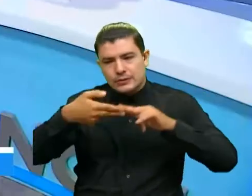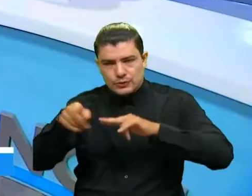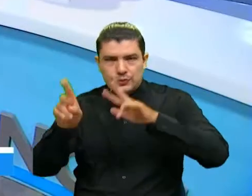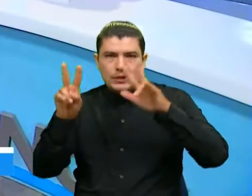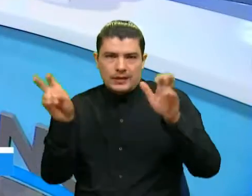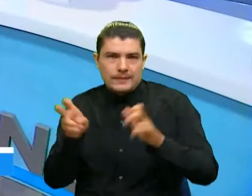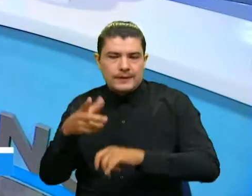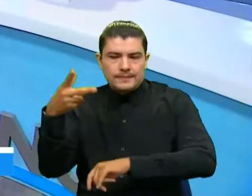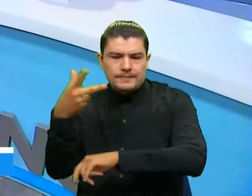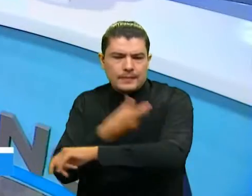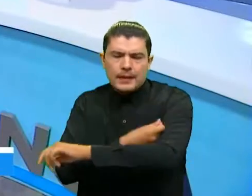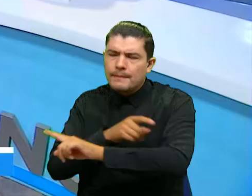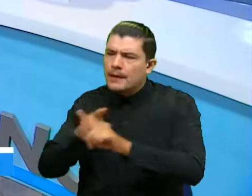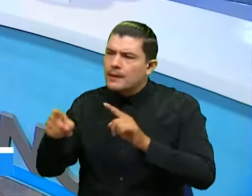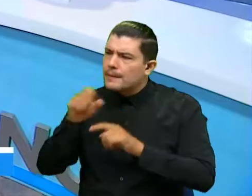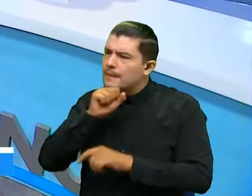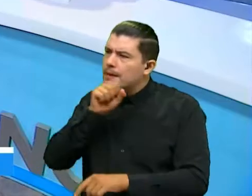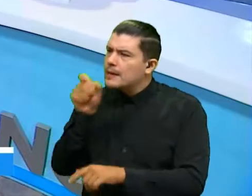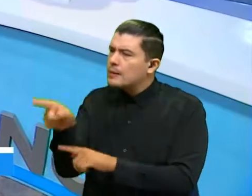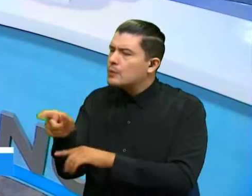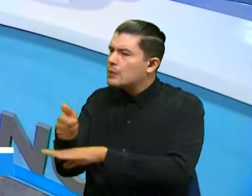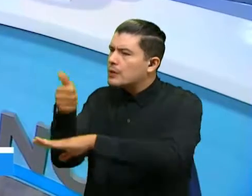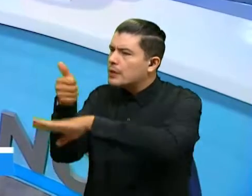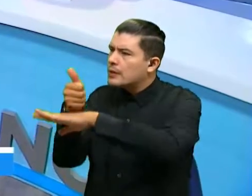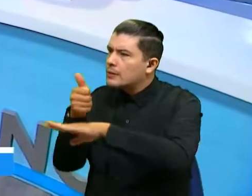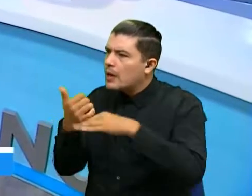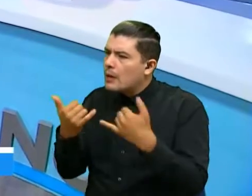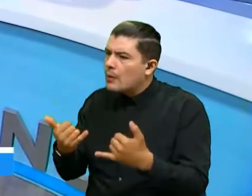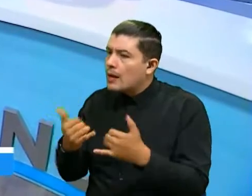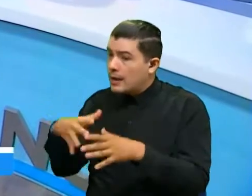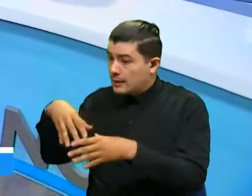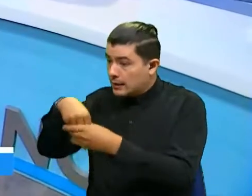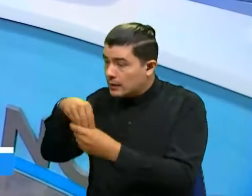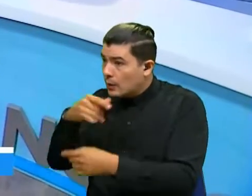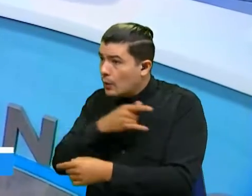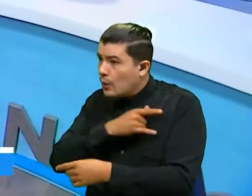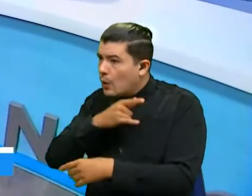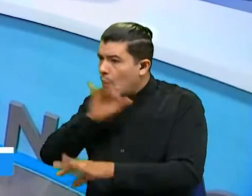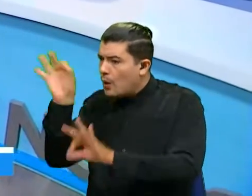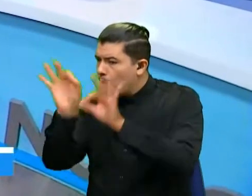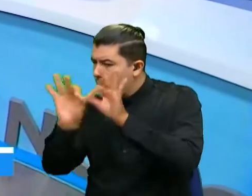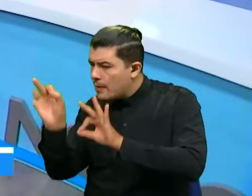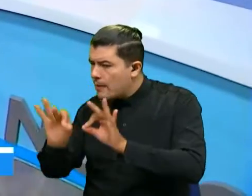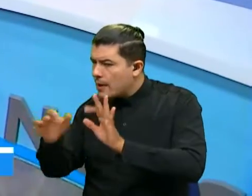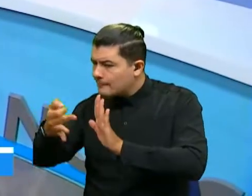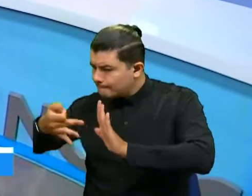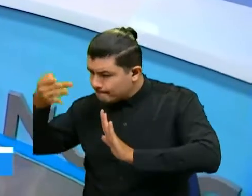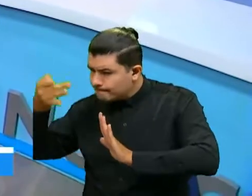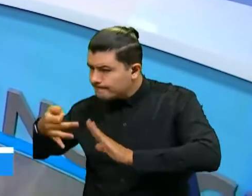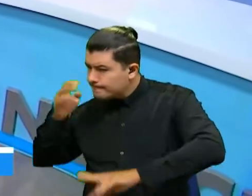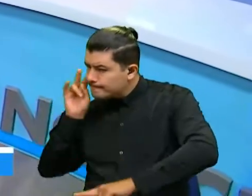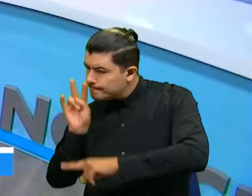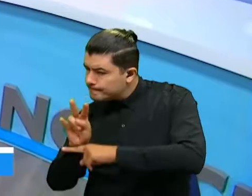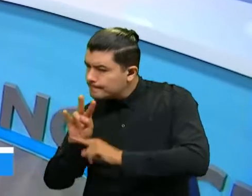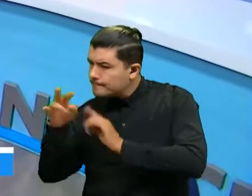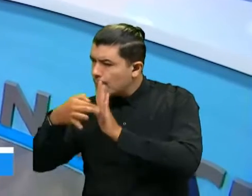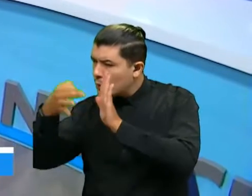¿Cómo están garantizando toda esta bioseguridad al interior de sus instituciones? Doctor Juan Camilo Montoya